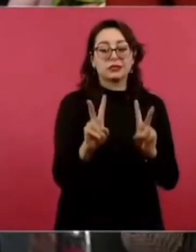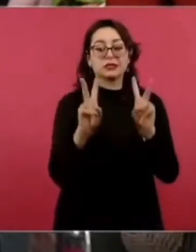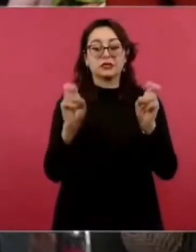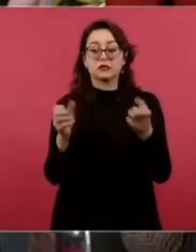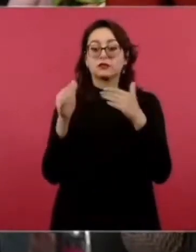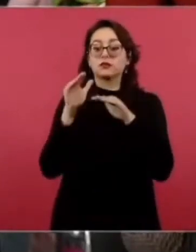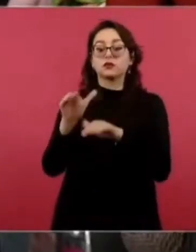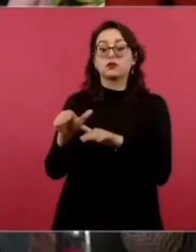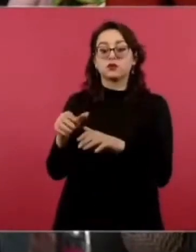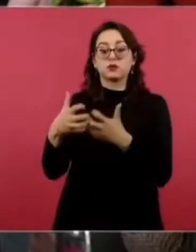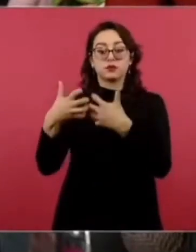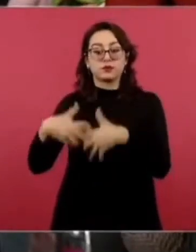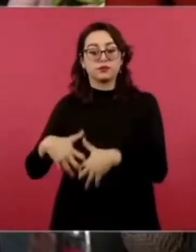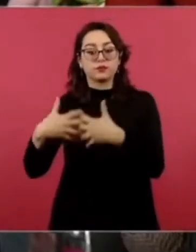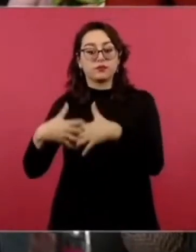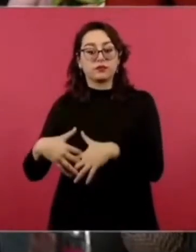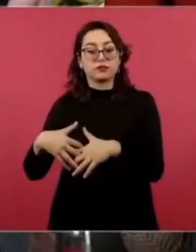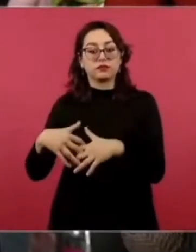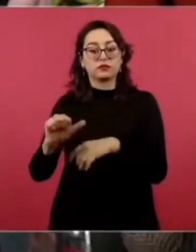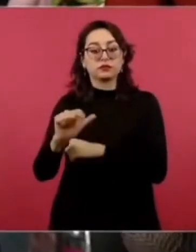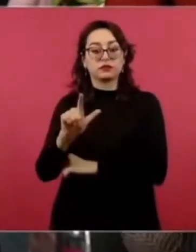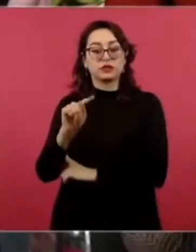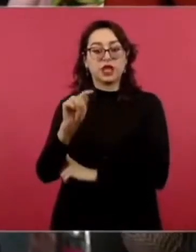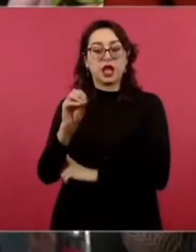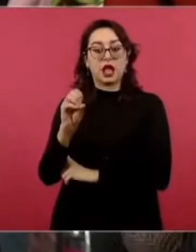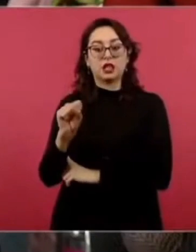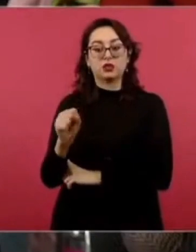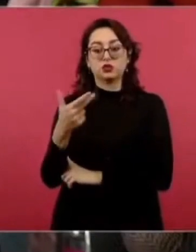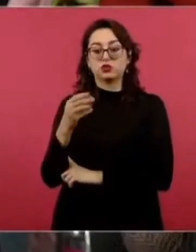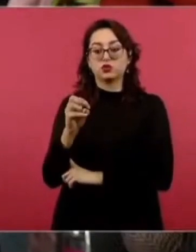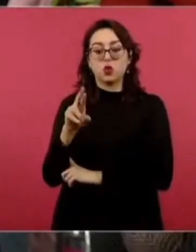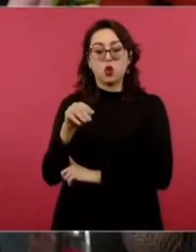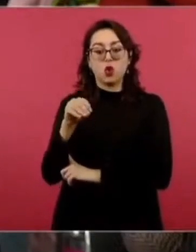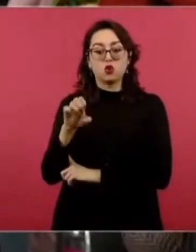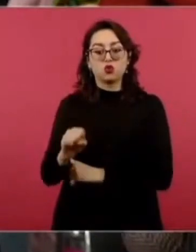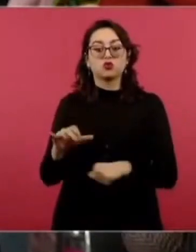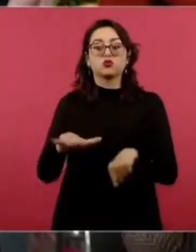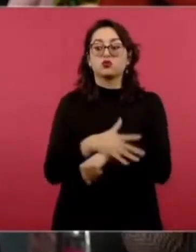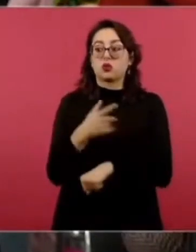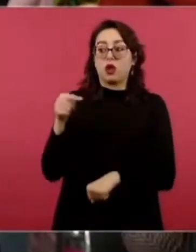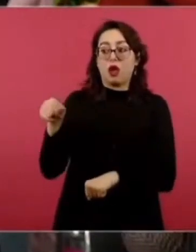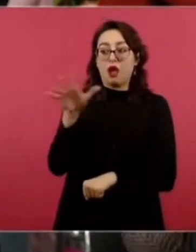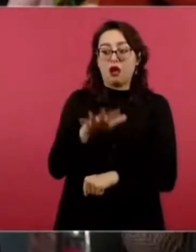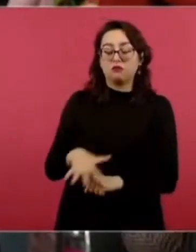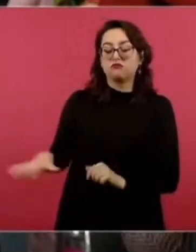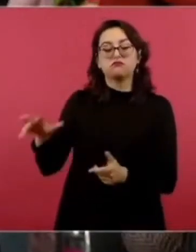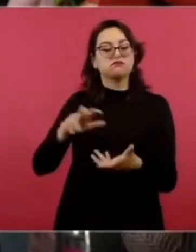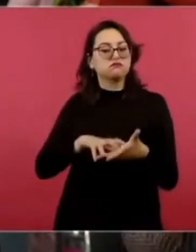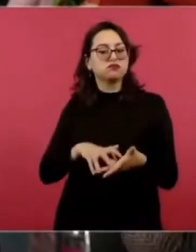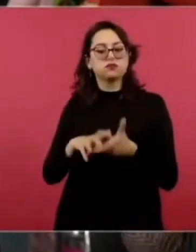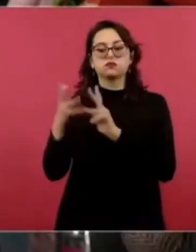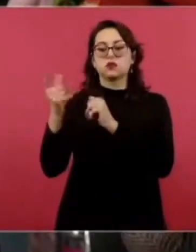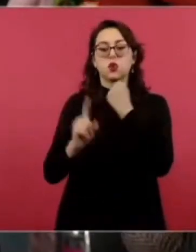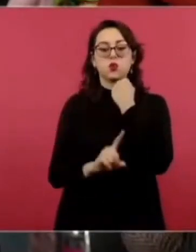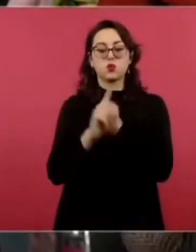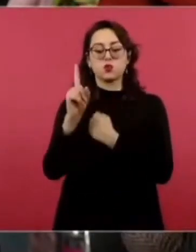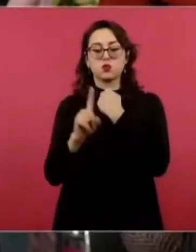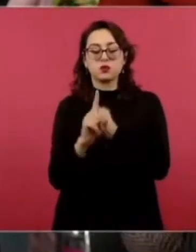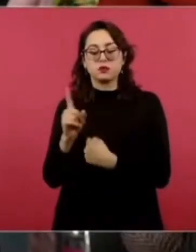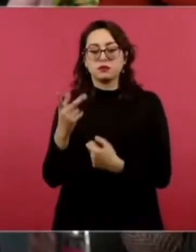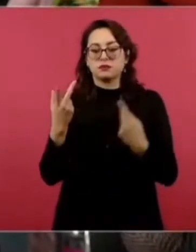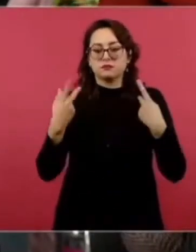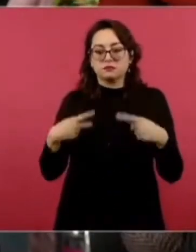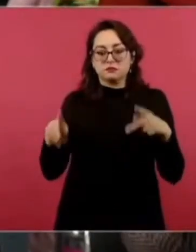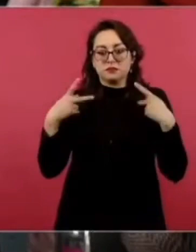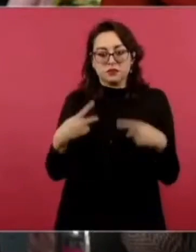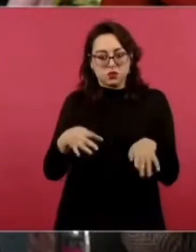prácticamente escaló a una especie de conflicto social. Los trabajadores siguen esperando este pago de las